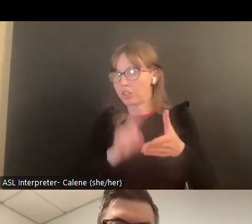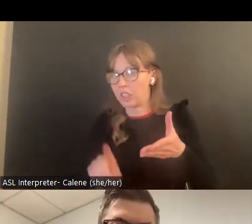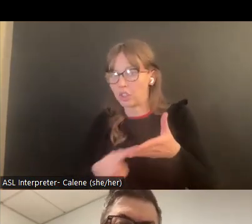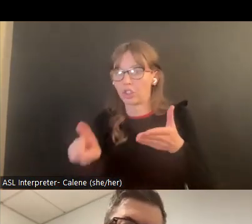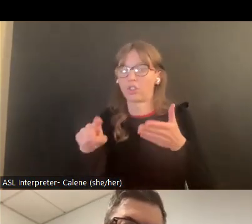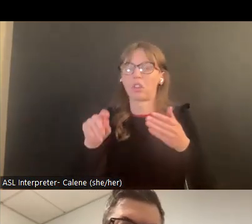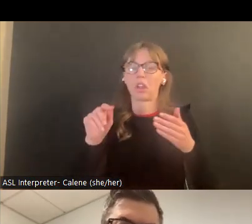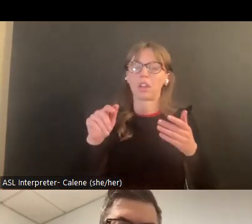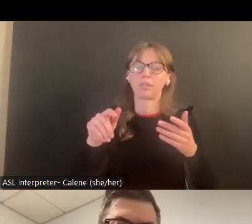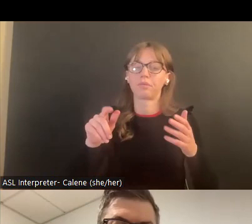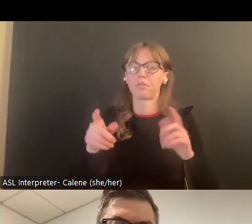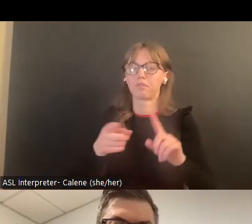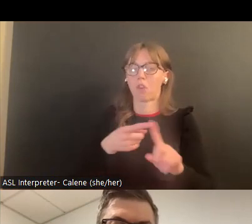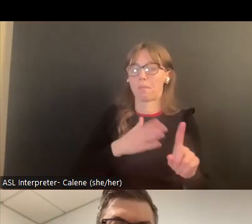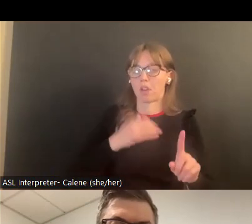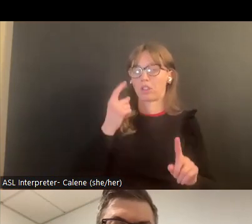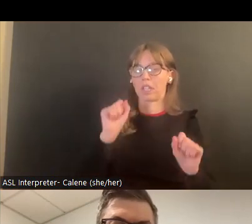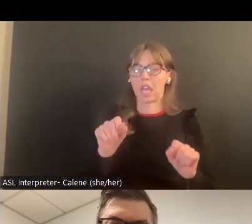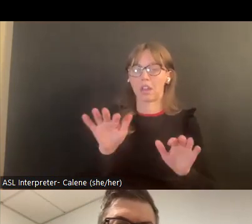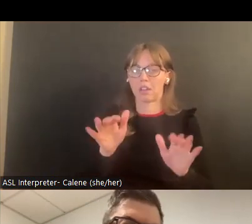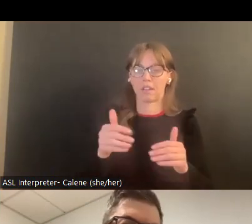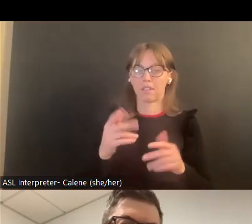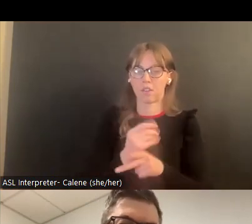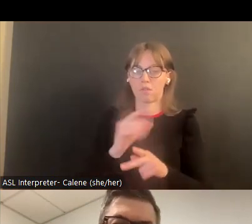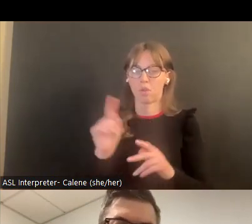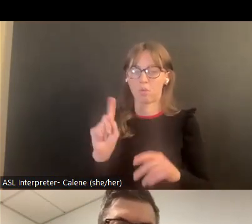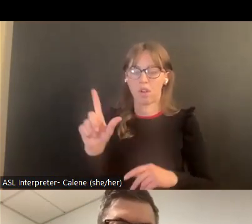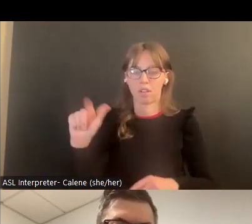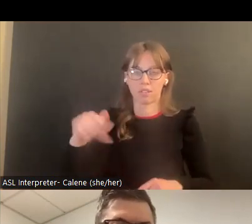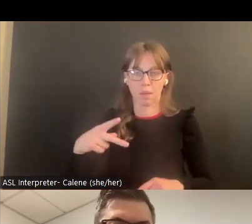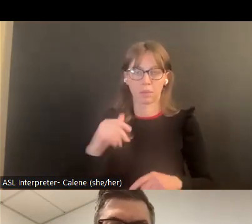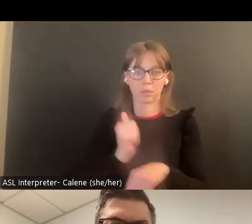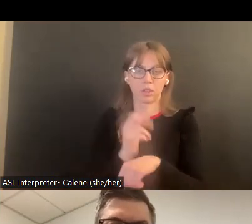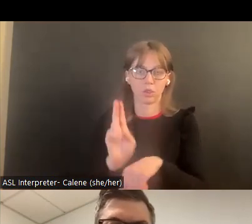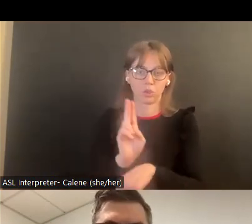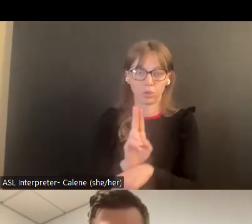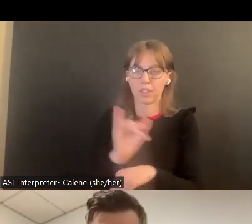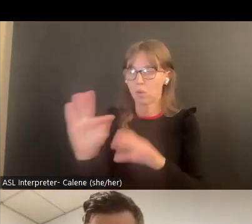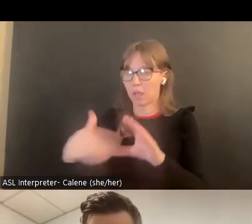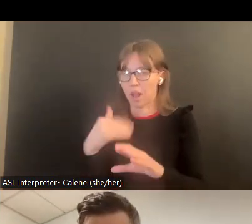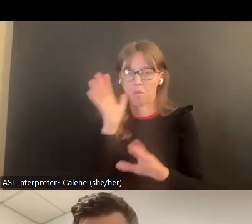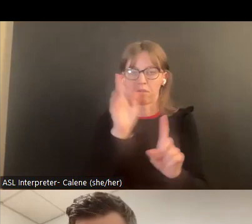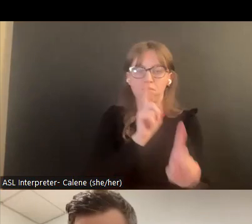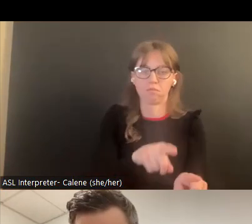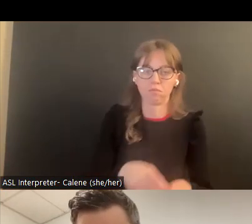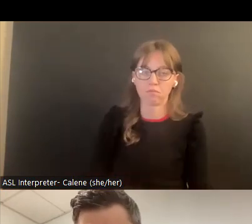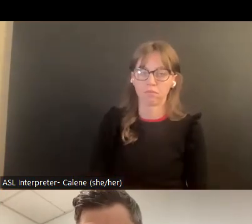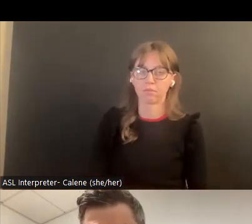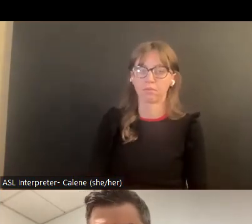llamadas recientemente por lo menos de lo que yo puedo ver donde el programa ha sido implementado si me envía un correo electrónico puedo decirte